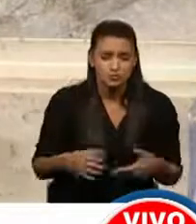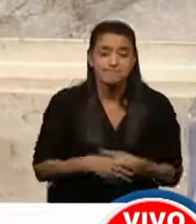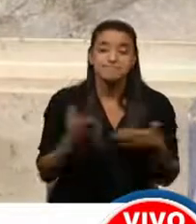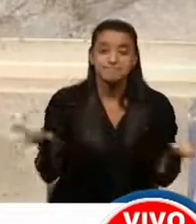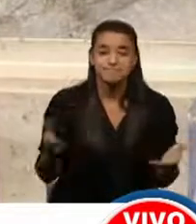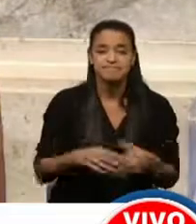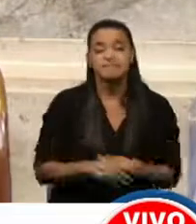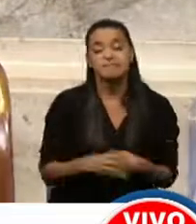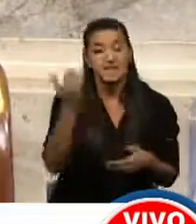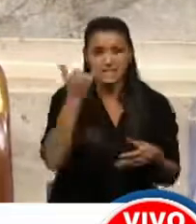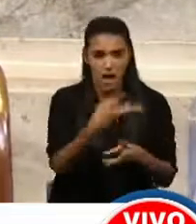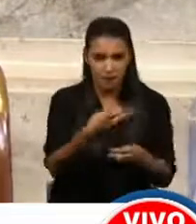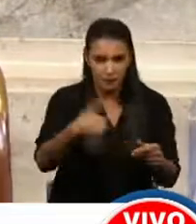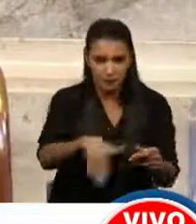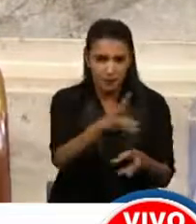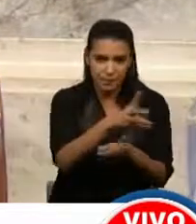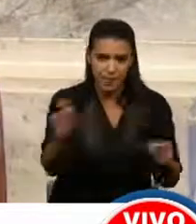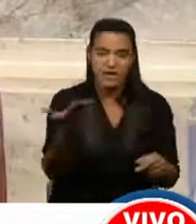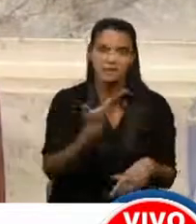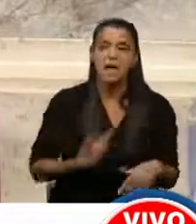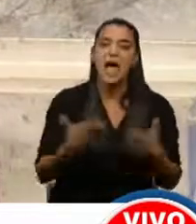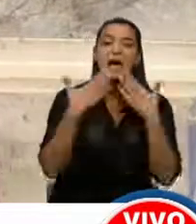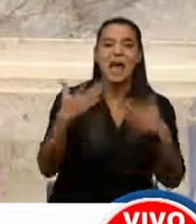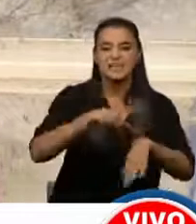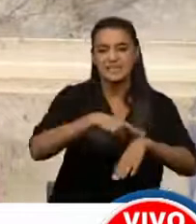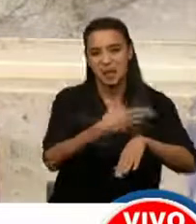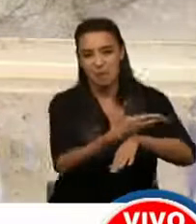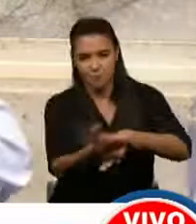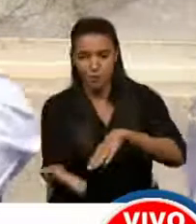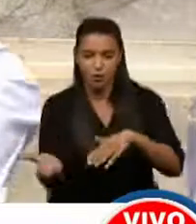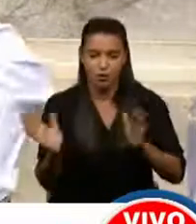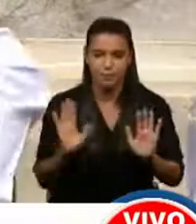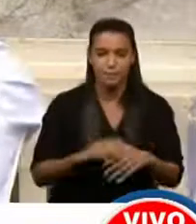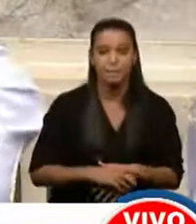Así que, terminando, señor Presidente, y gracias porque me estoy pasando unos segundos,